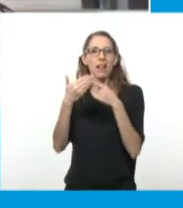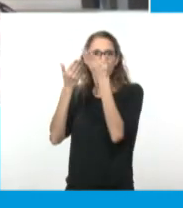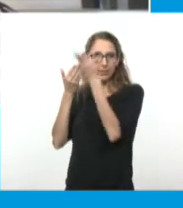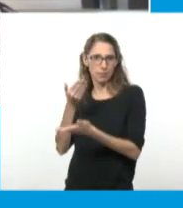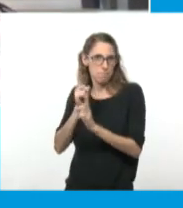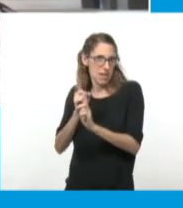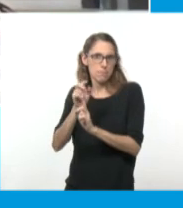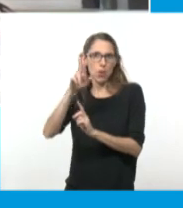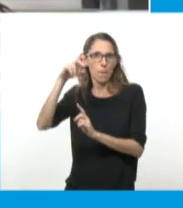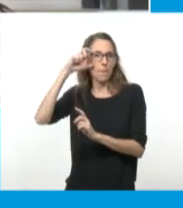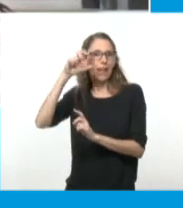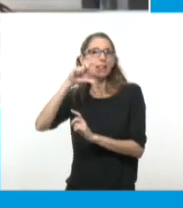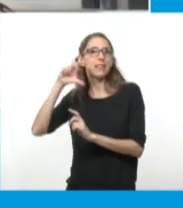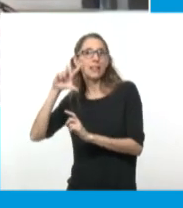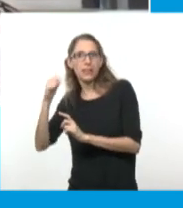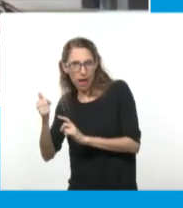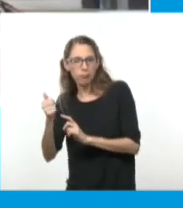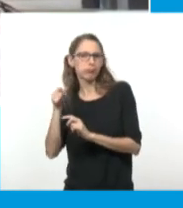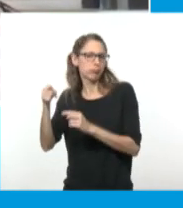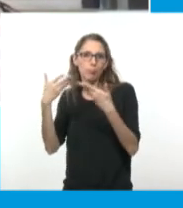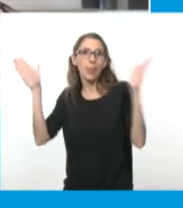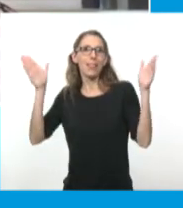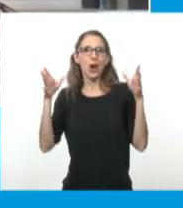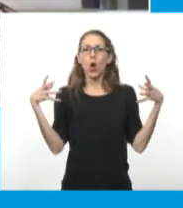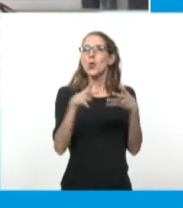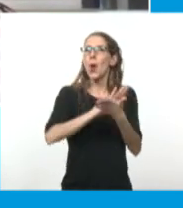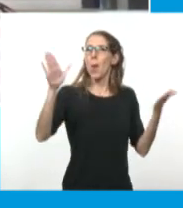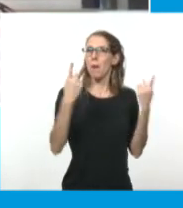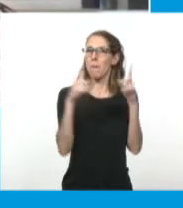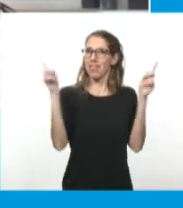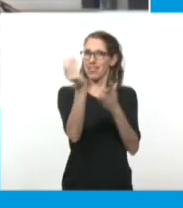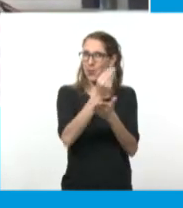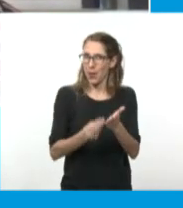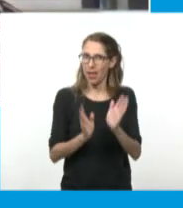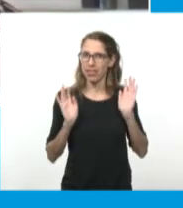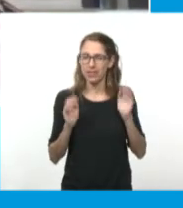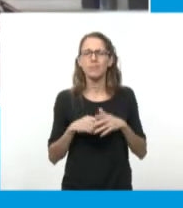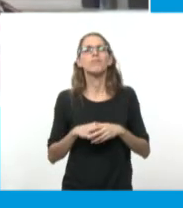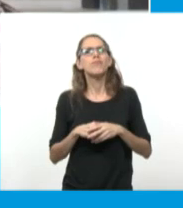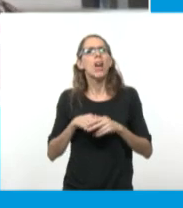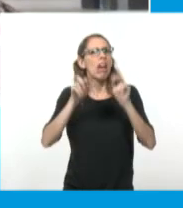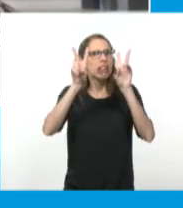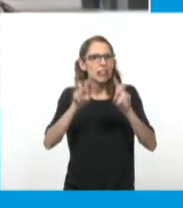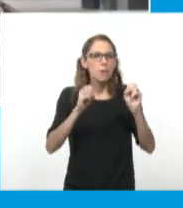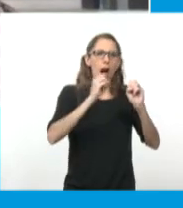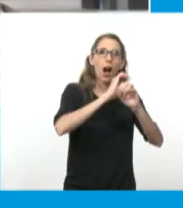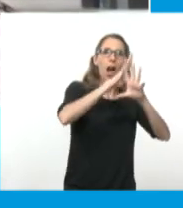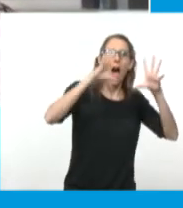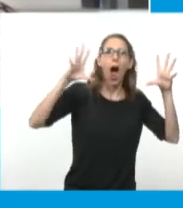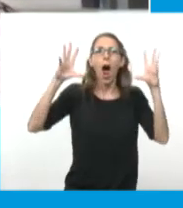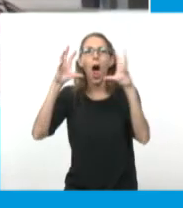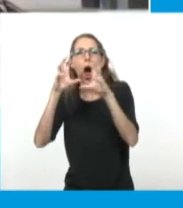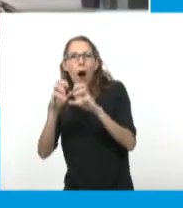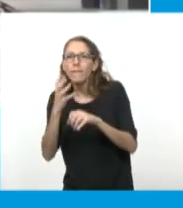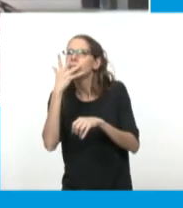el que lleva el tema del claroscuro a una expresión muy interesante y muy suelta es José